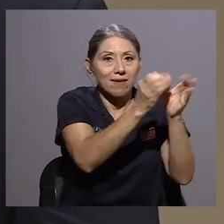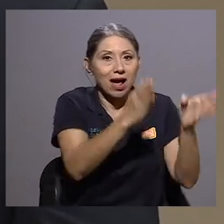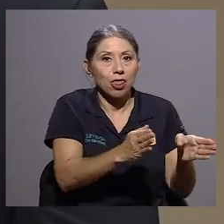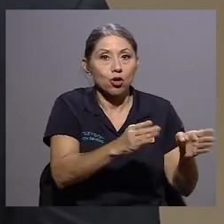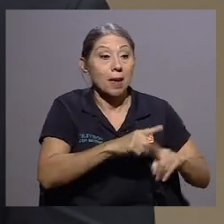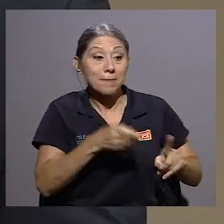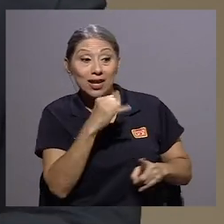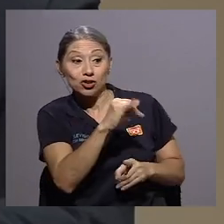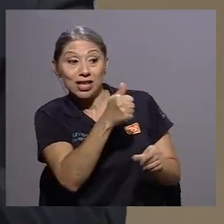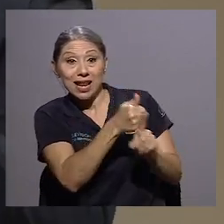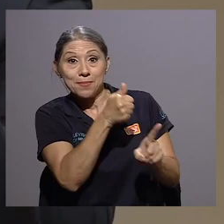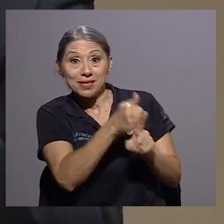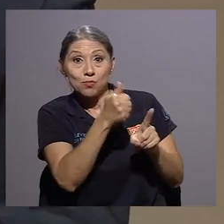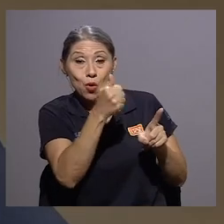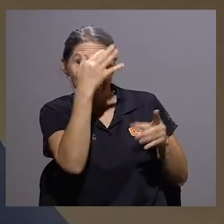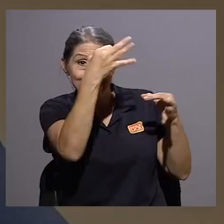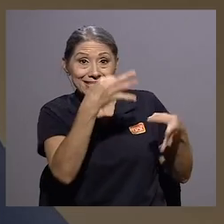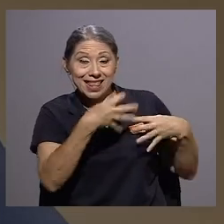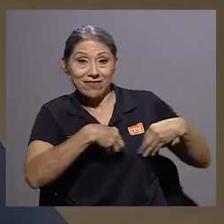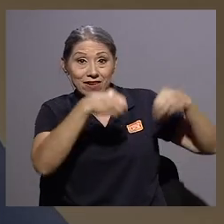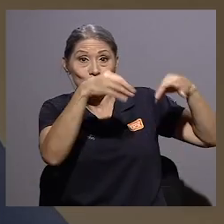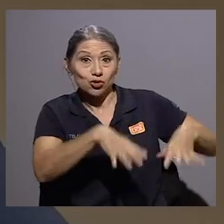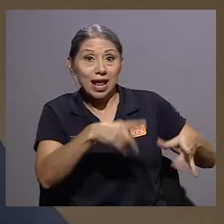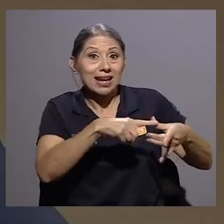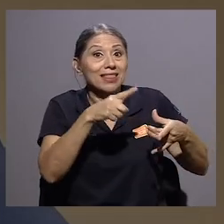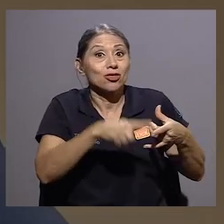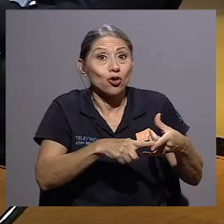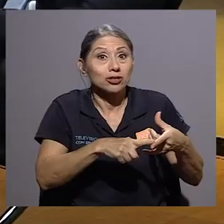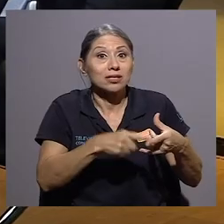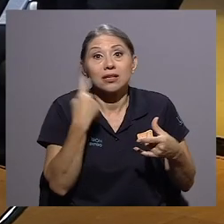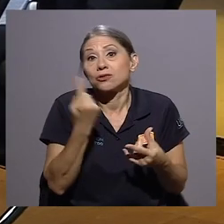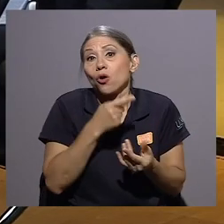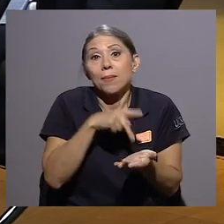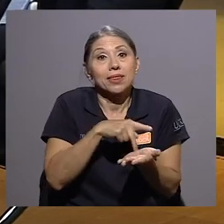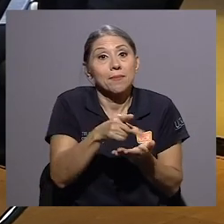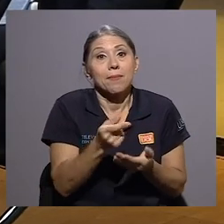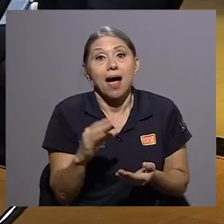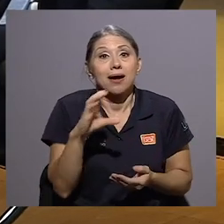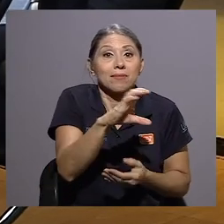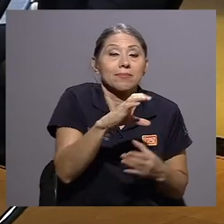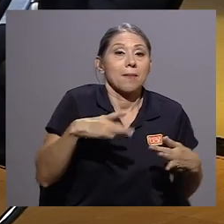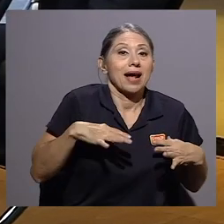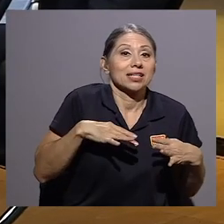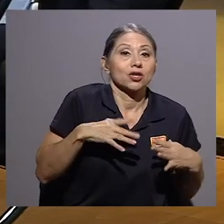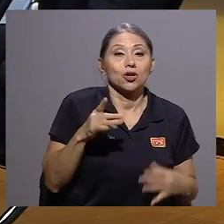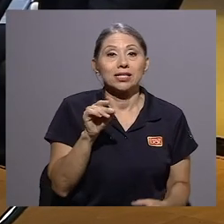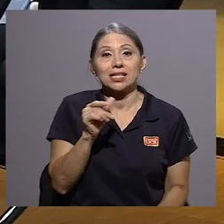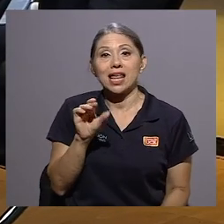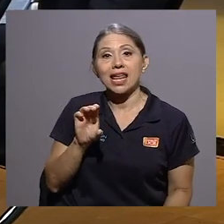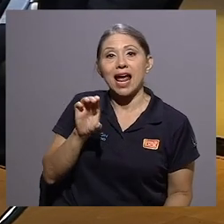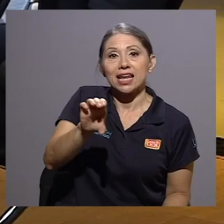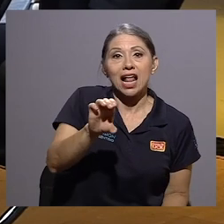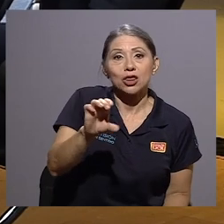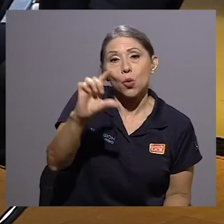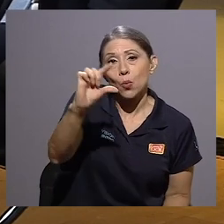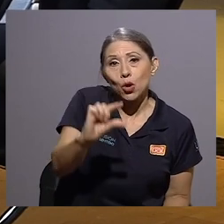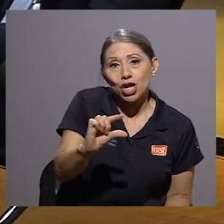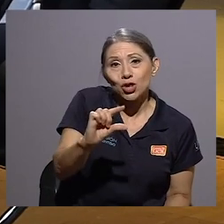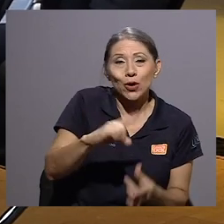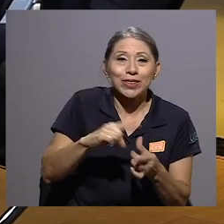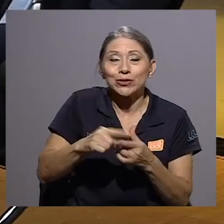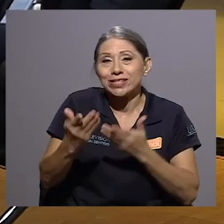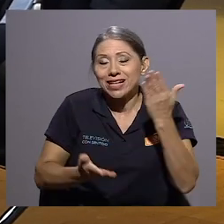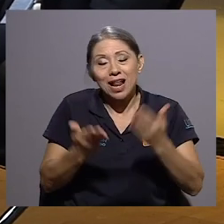Entonces, de la totalidad que podría recibir vacaciones y aguinaldo, podría ser muy poquito. Entonces, no es una